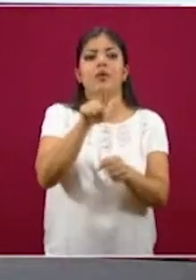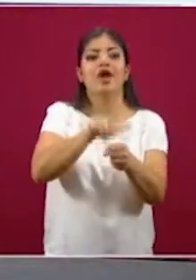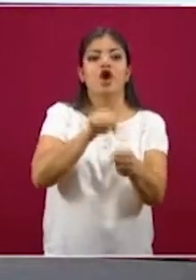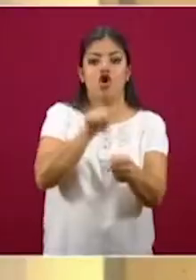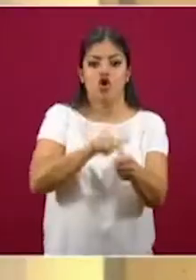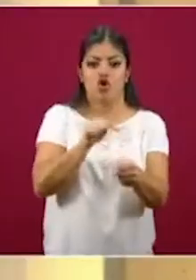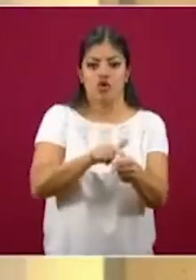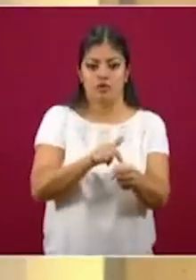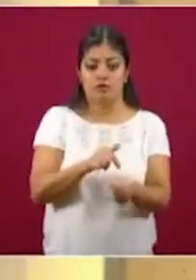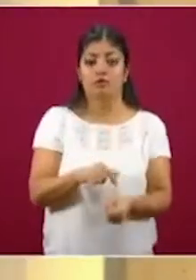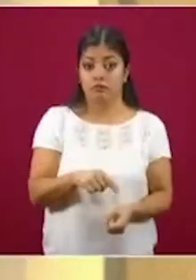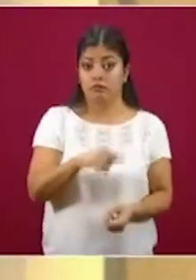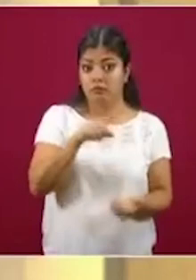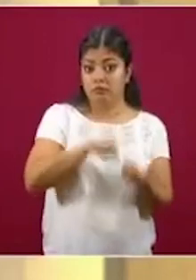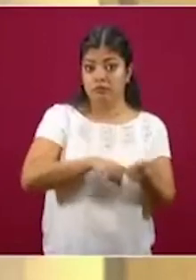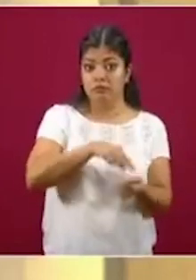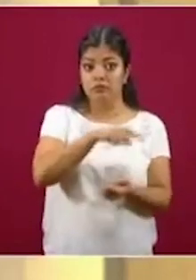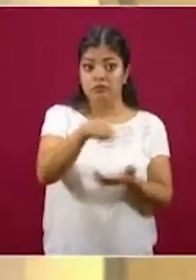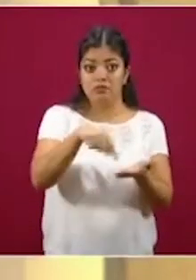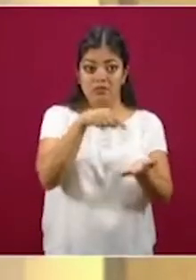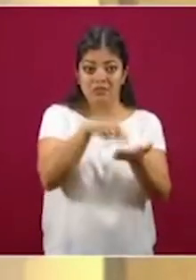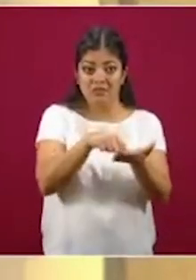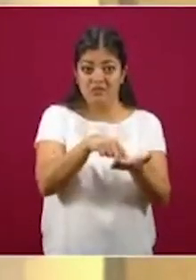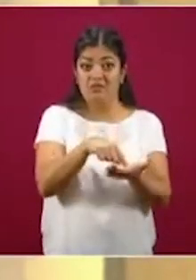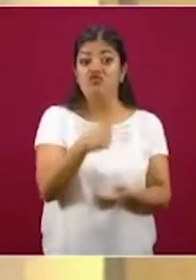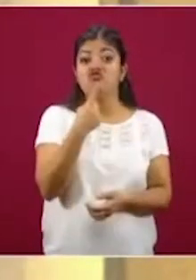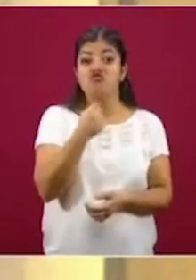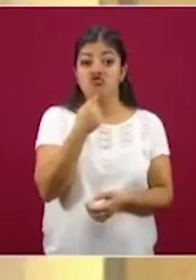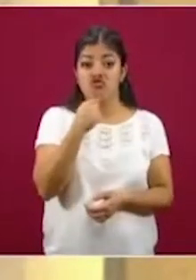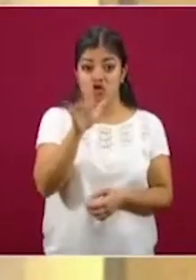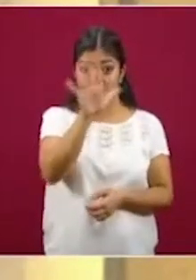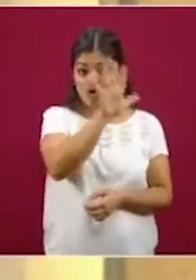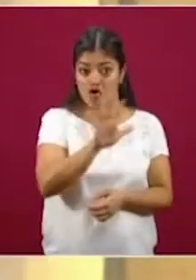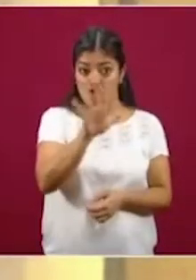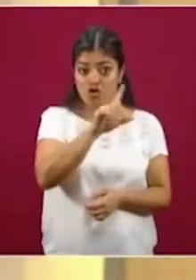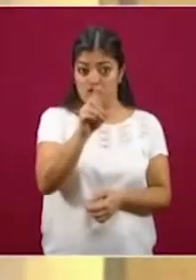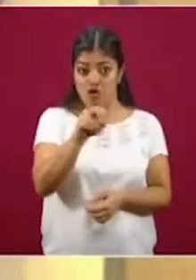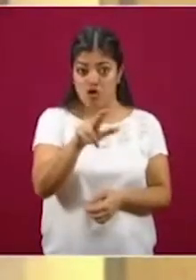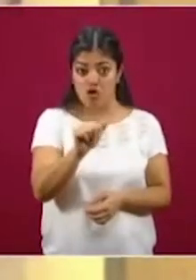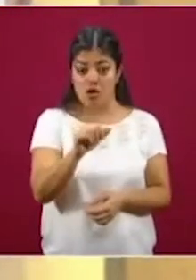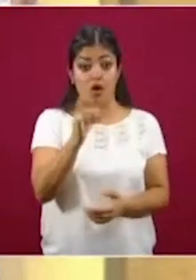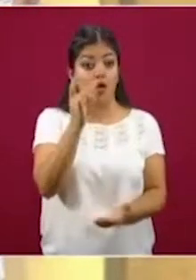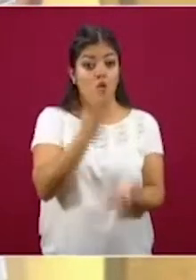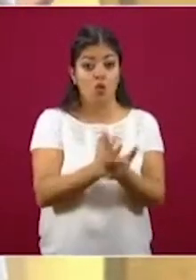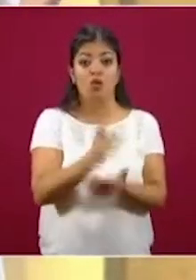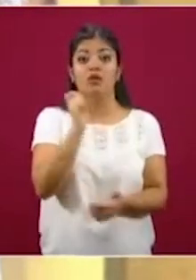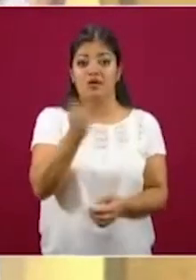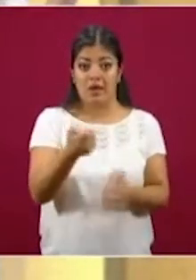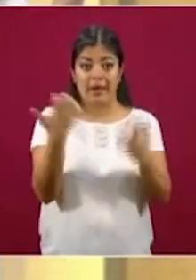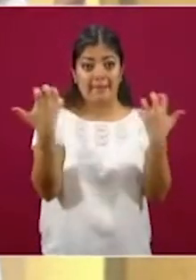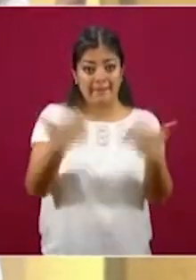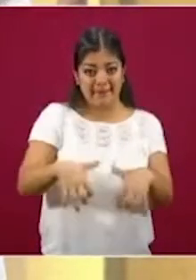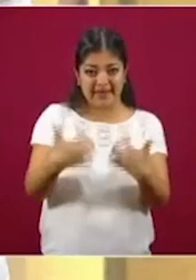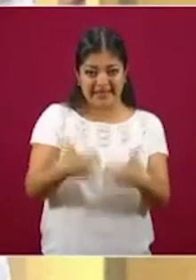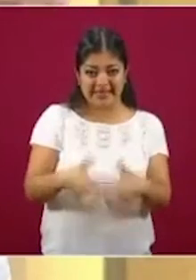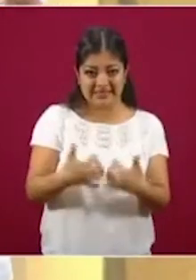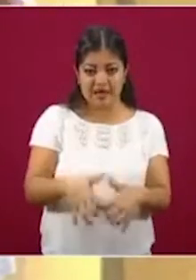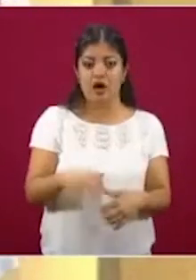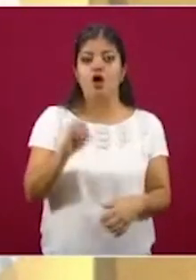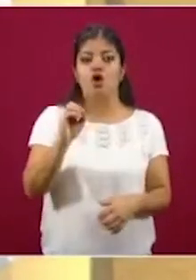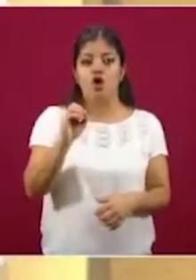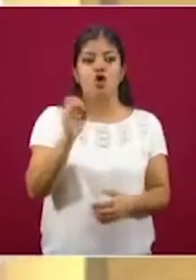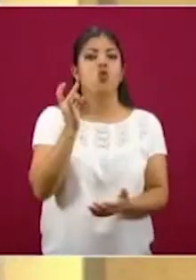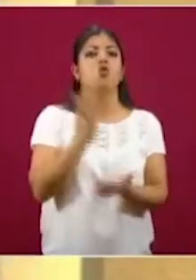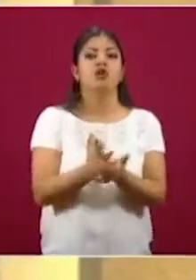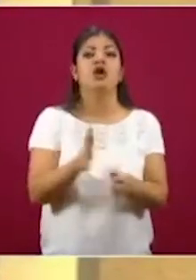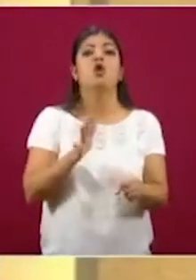de que las regiones que se encuentran en rojo, las únicas empresas, centros de trabajo que pueden laborar,